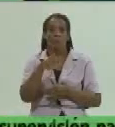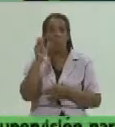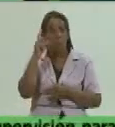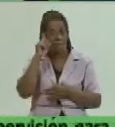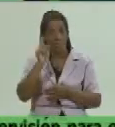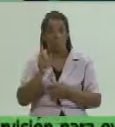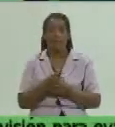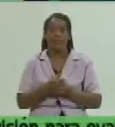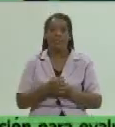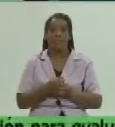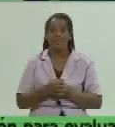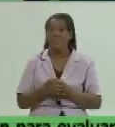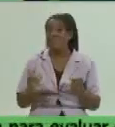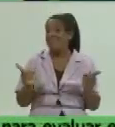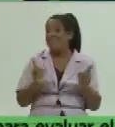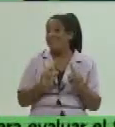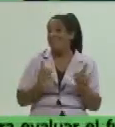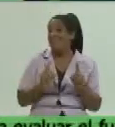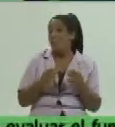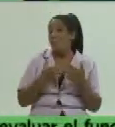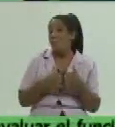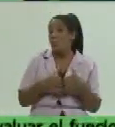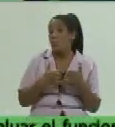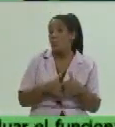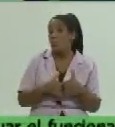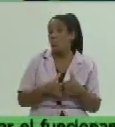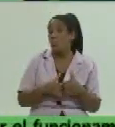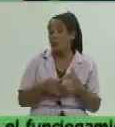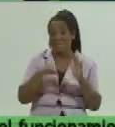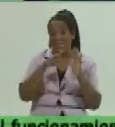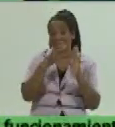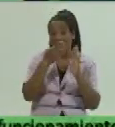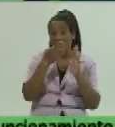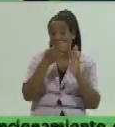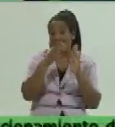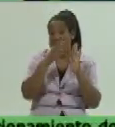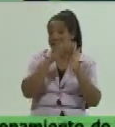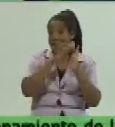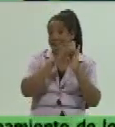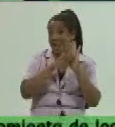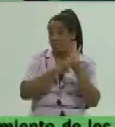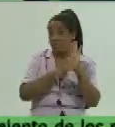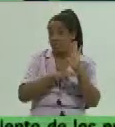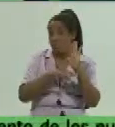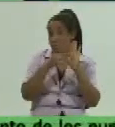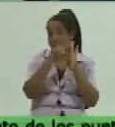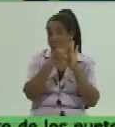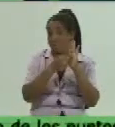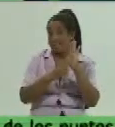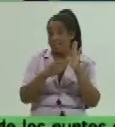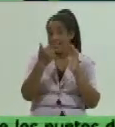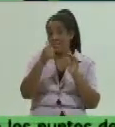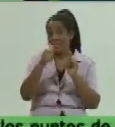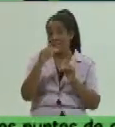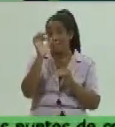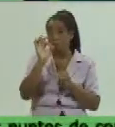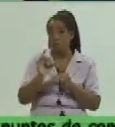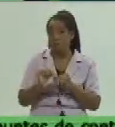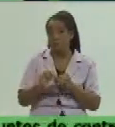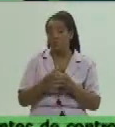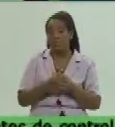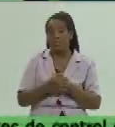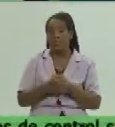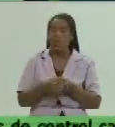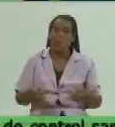política el que no el producto que no esté en esa relación de los precios fijados paga el 10% hable ese carretillero los